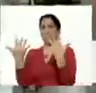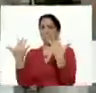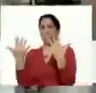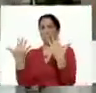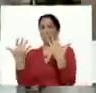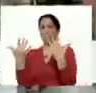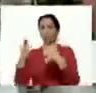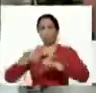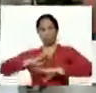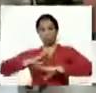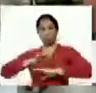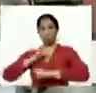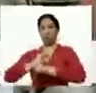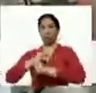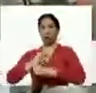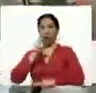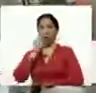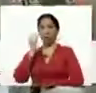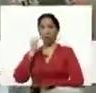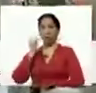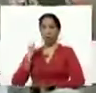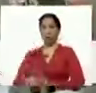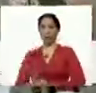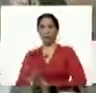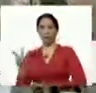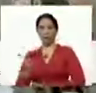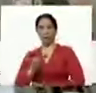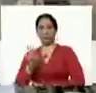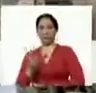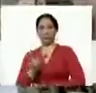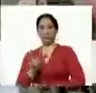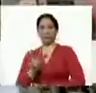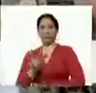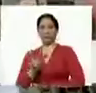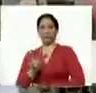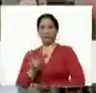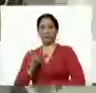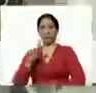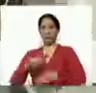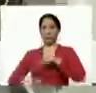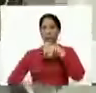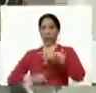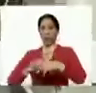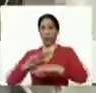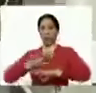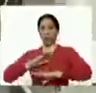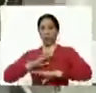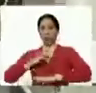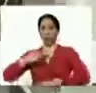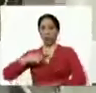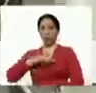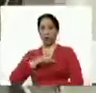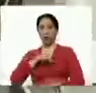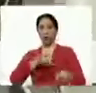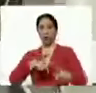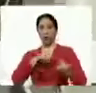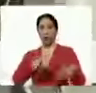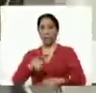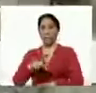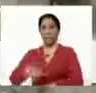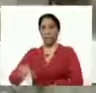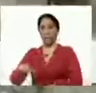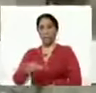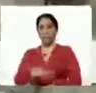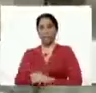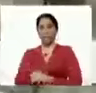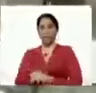trabajadores y trabajadoras venezolanas y venezolanos, producido por nuestros campesinos y campesinas.